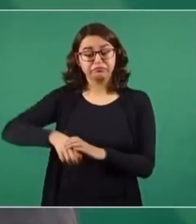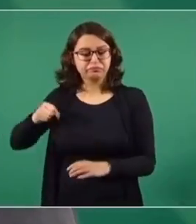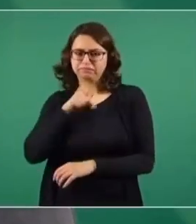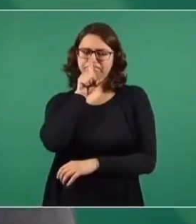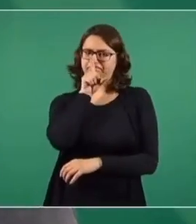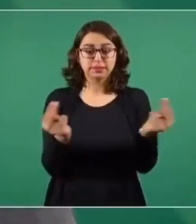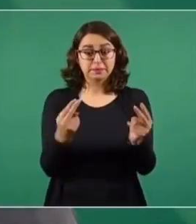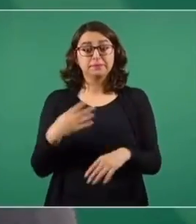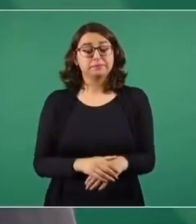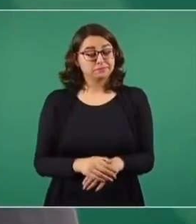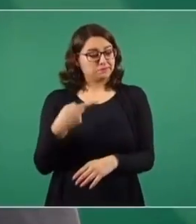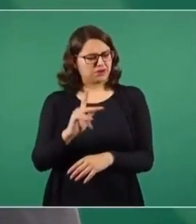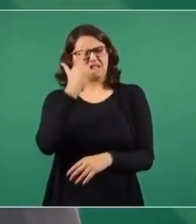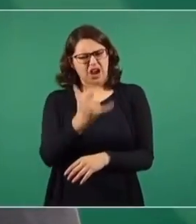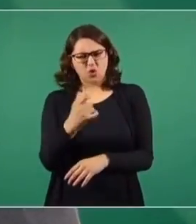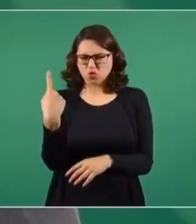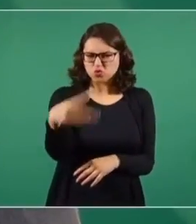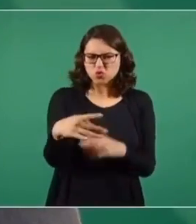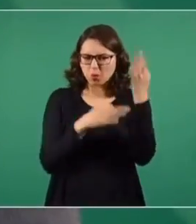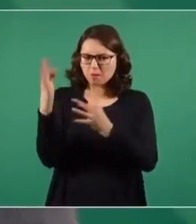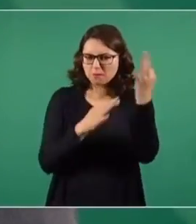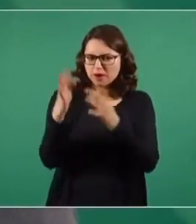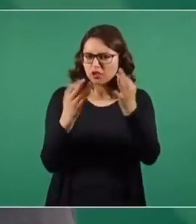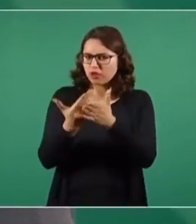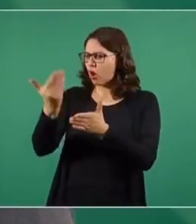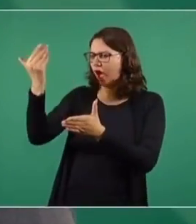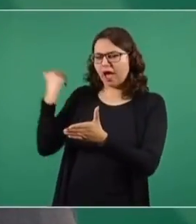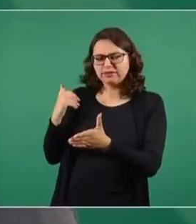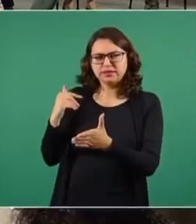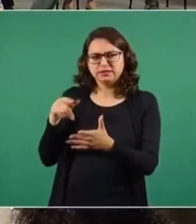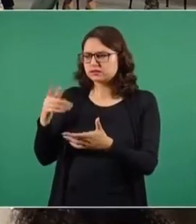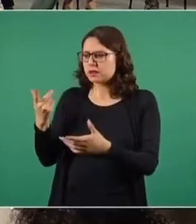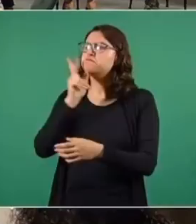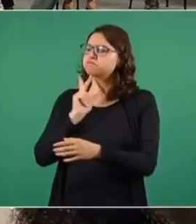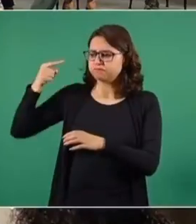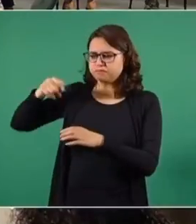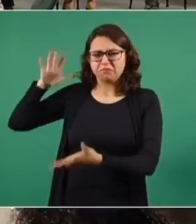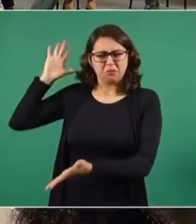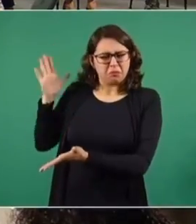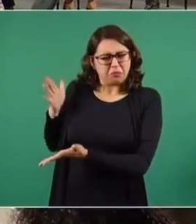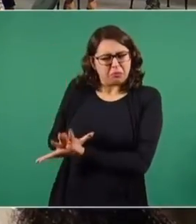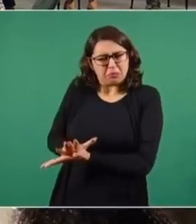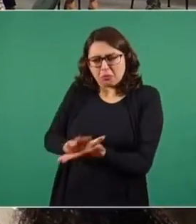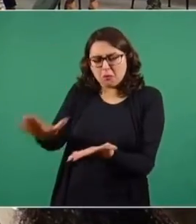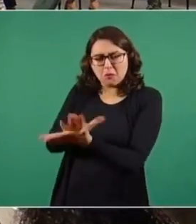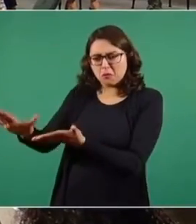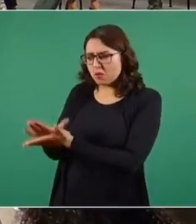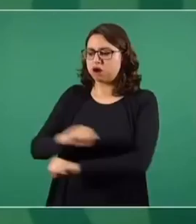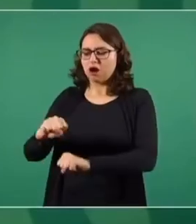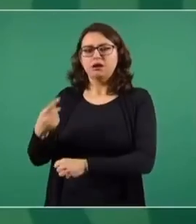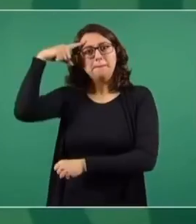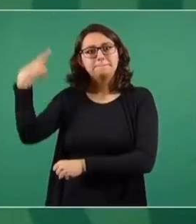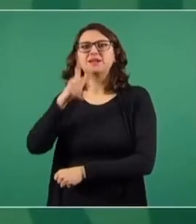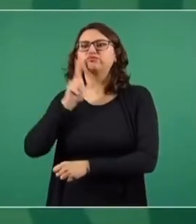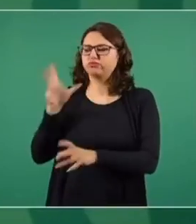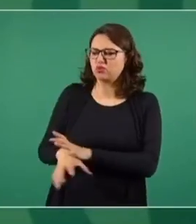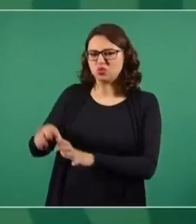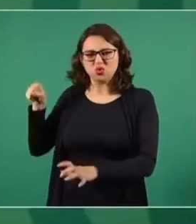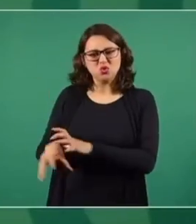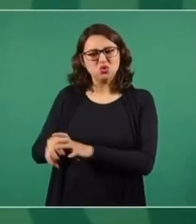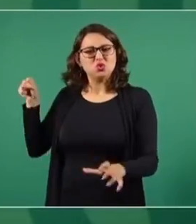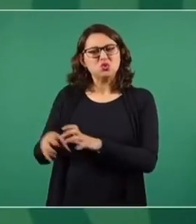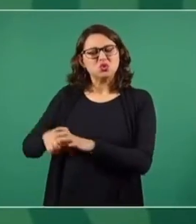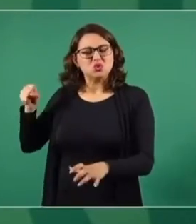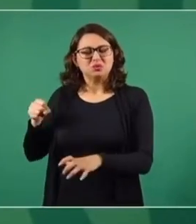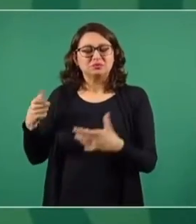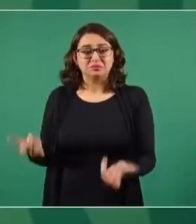de que hubo un tiempo en que se agotaron los yacimientos petroleros de México, sobre todo el campo Cantarell, y se llegó a